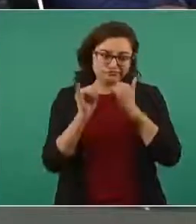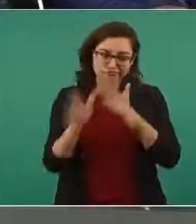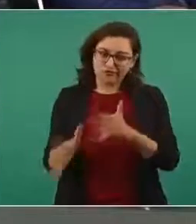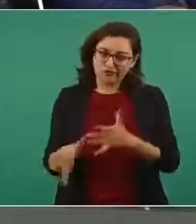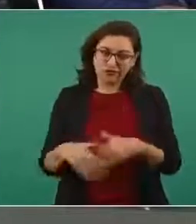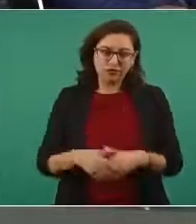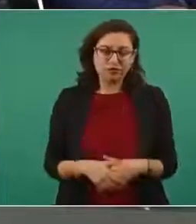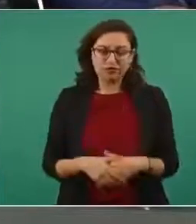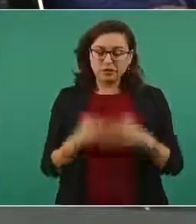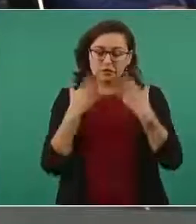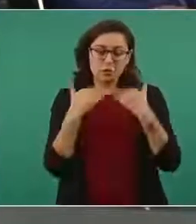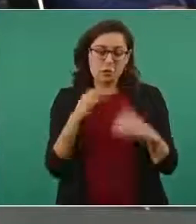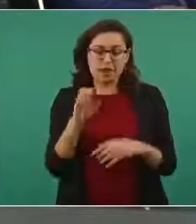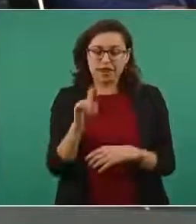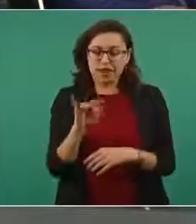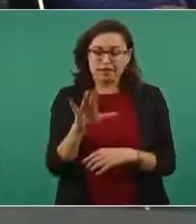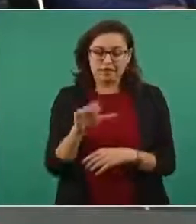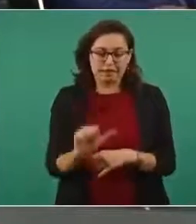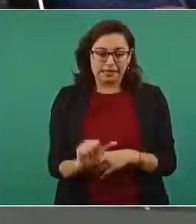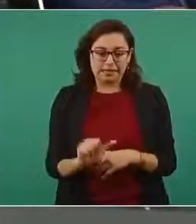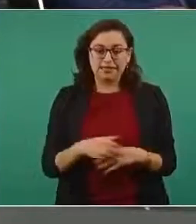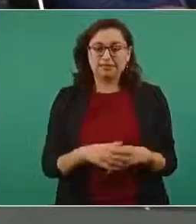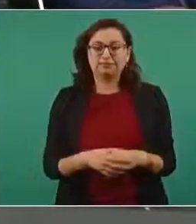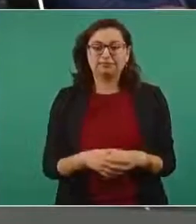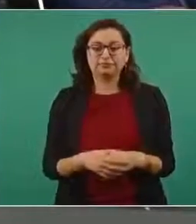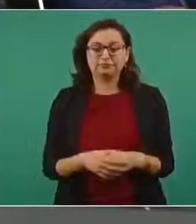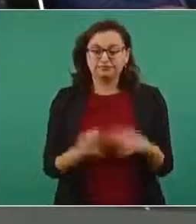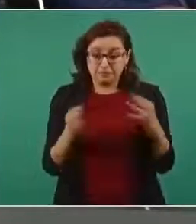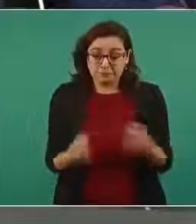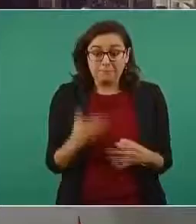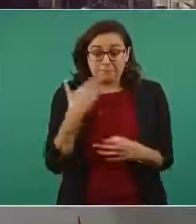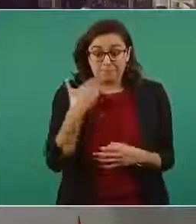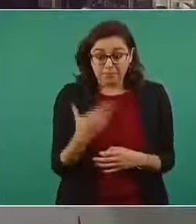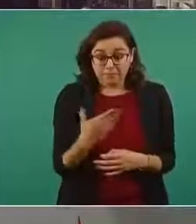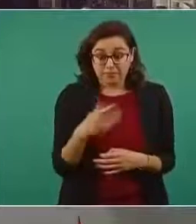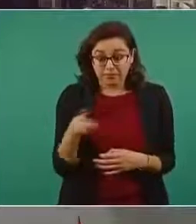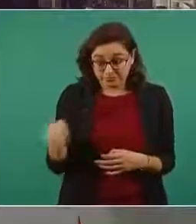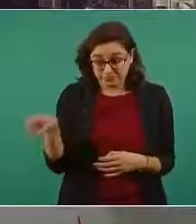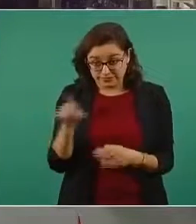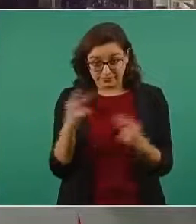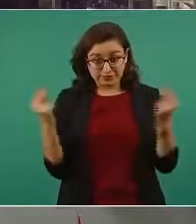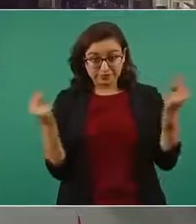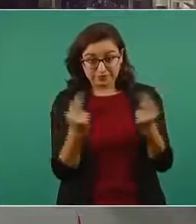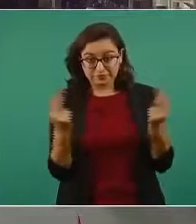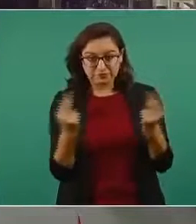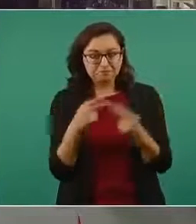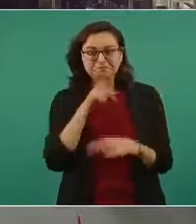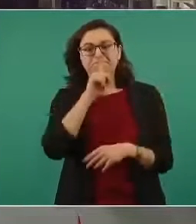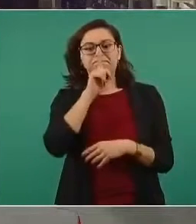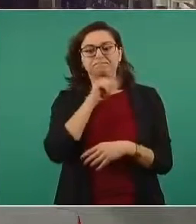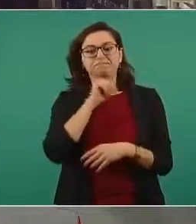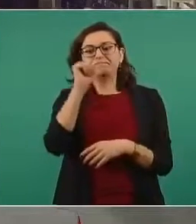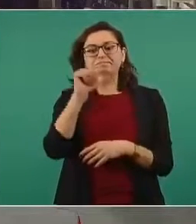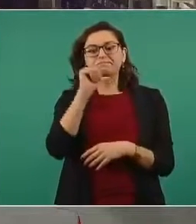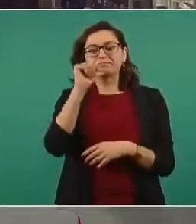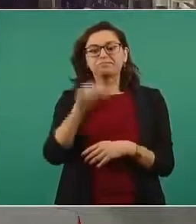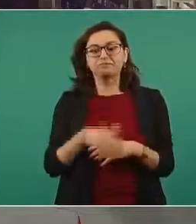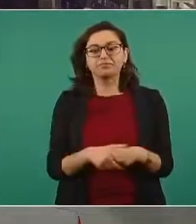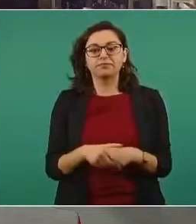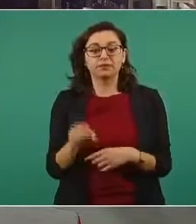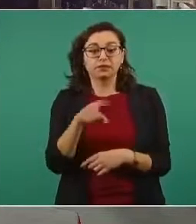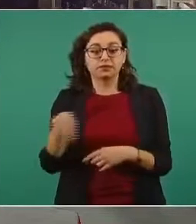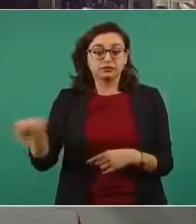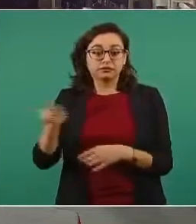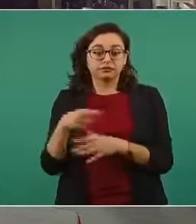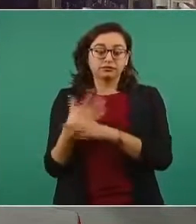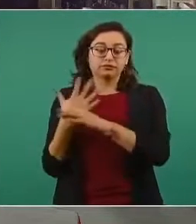ético conforme o bien especializado conforme a lo que ellos necesitan para atender a la gente incluso hablan ellos